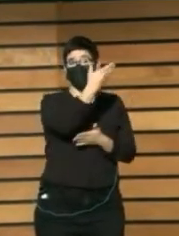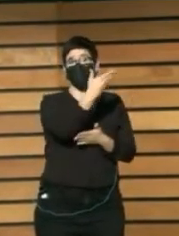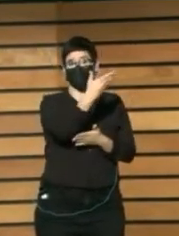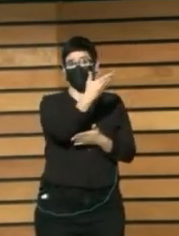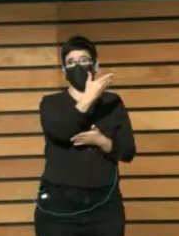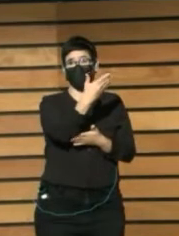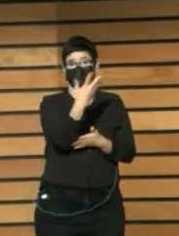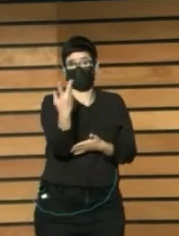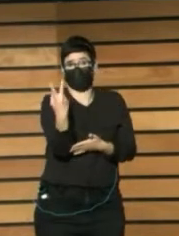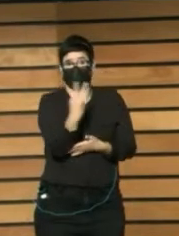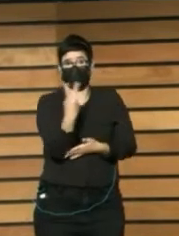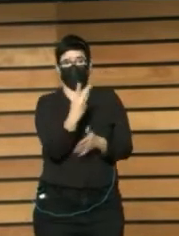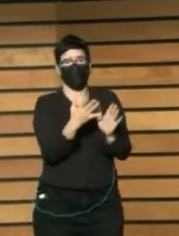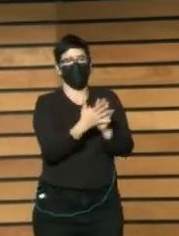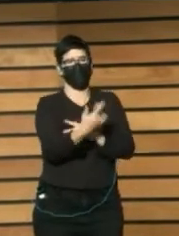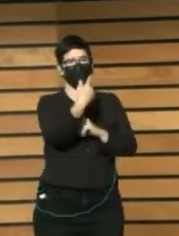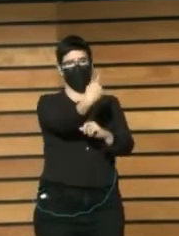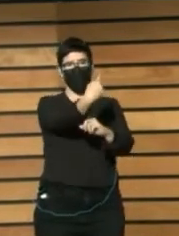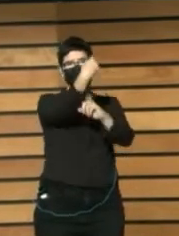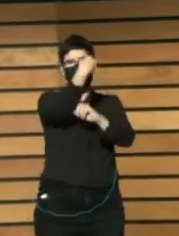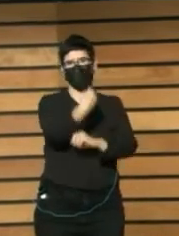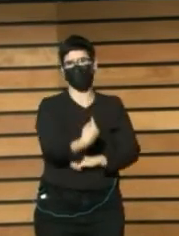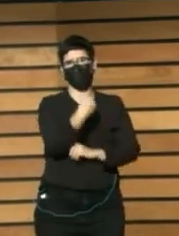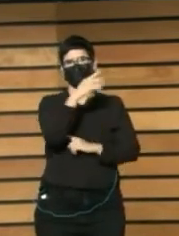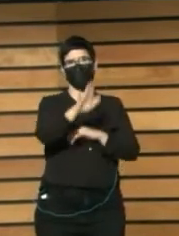Nos obligan A reconciliarnos